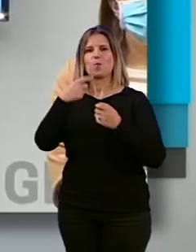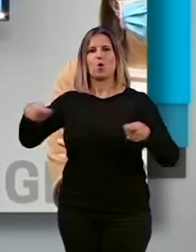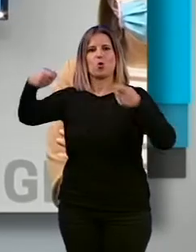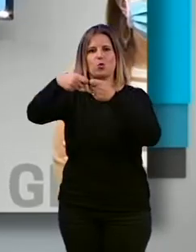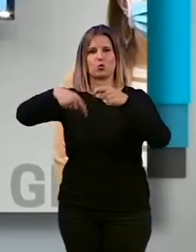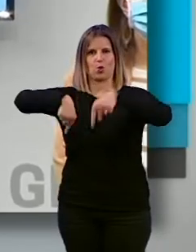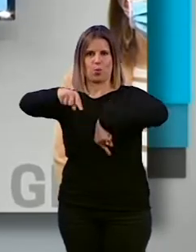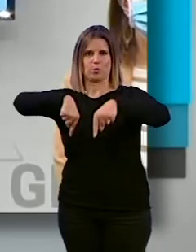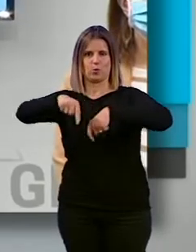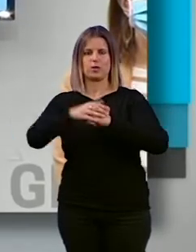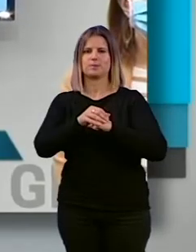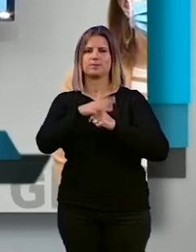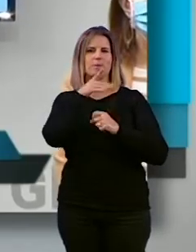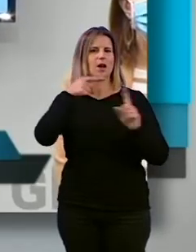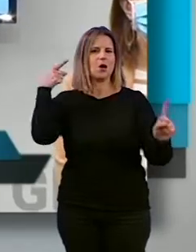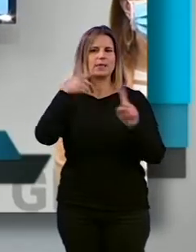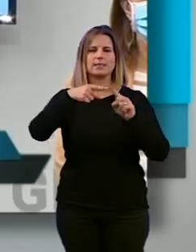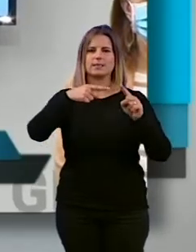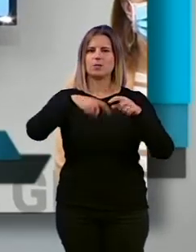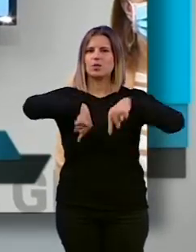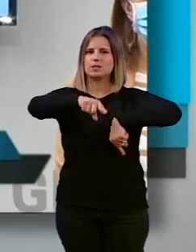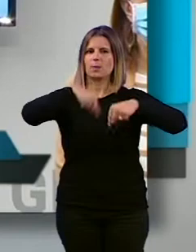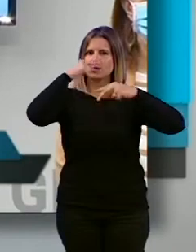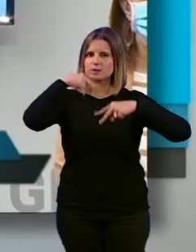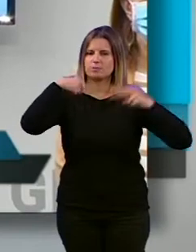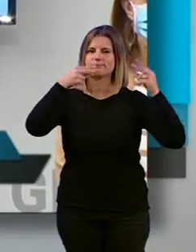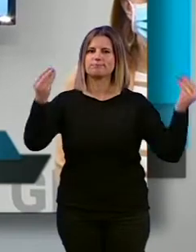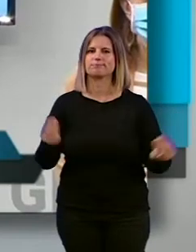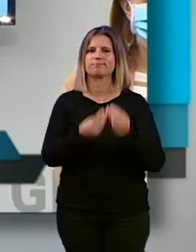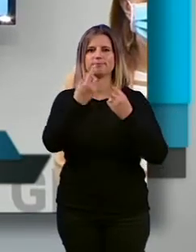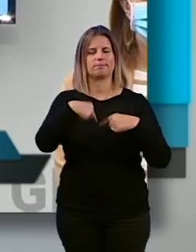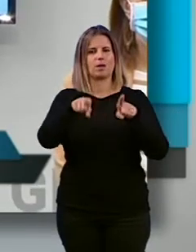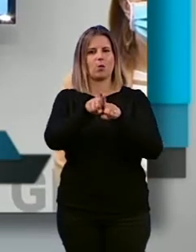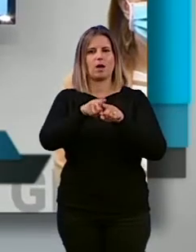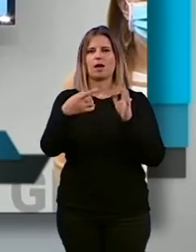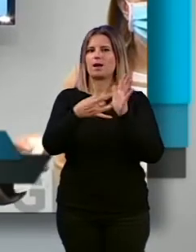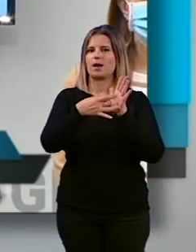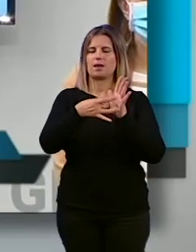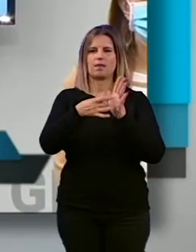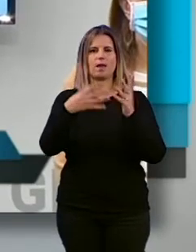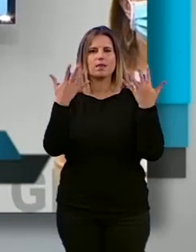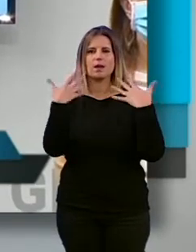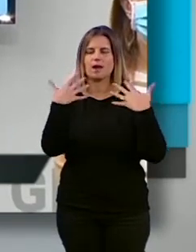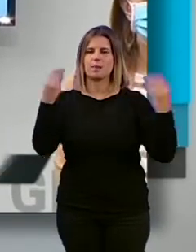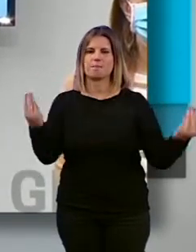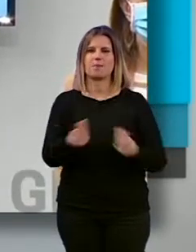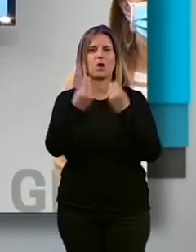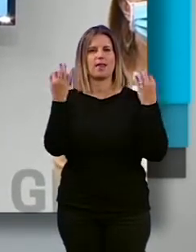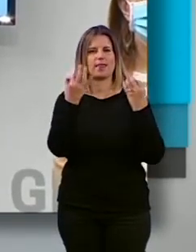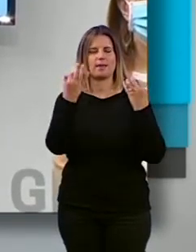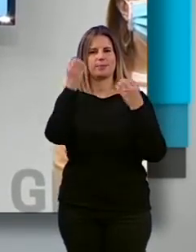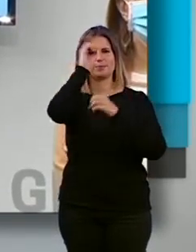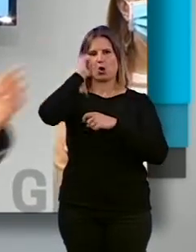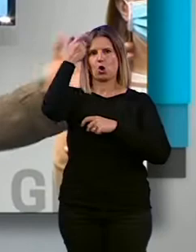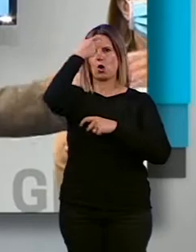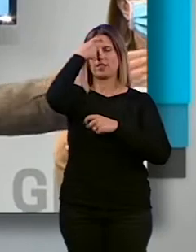La movilidad, la mejora del transporte público, igual que la mejora de la calidad del aire, pasan sin ningún tipo de duda por un concepto claramente